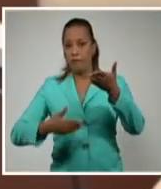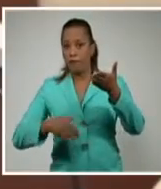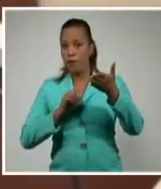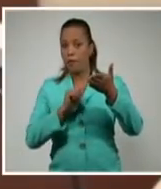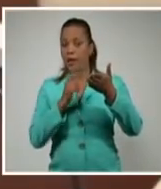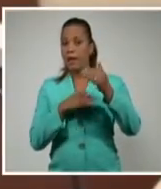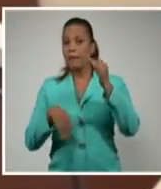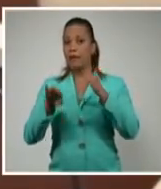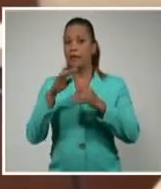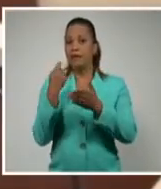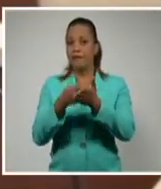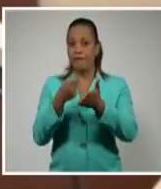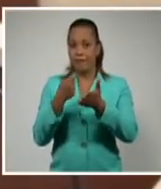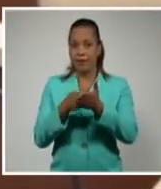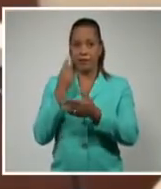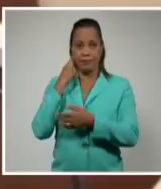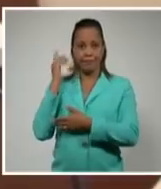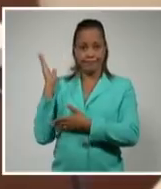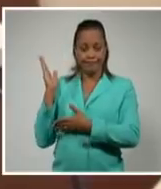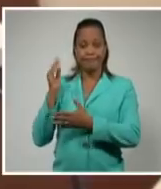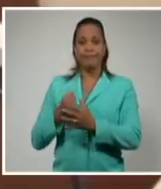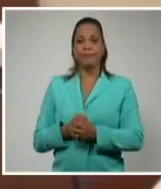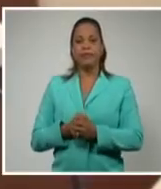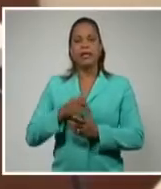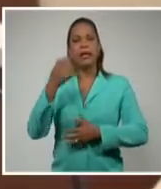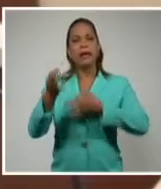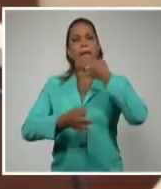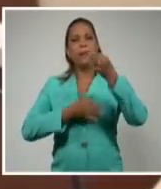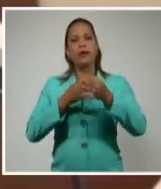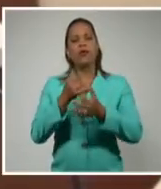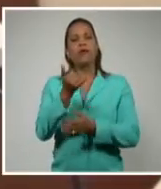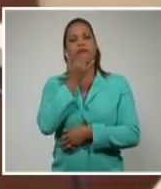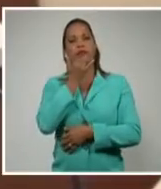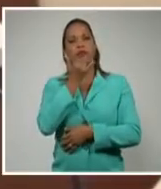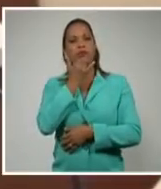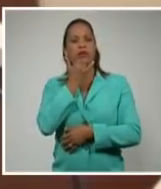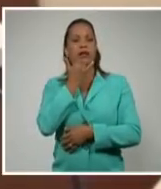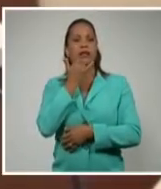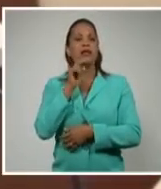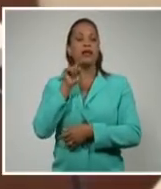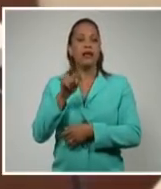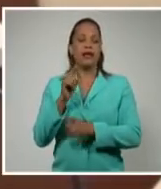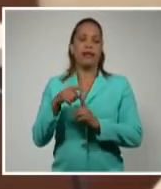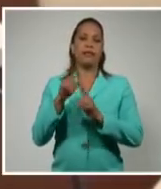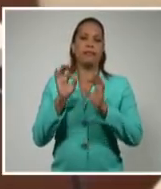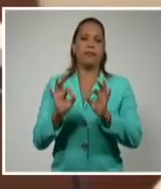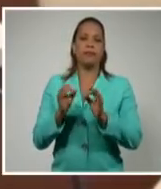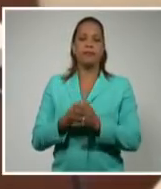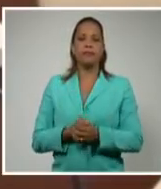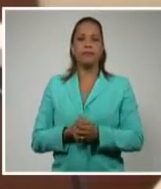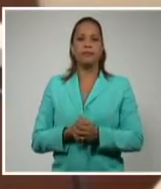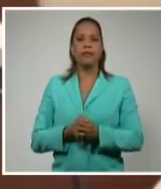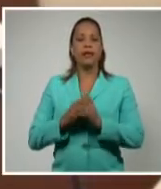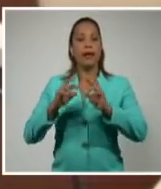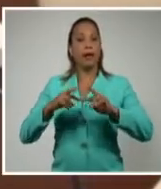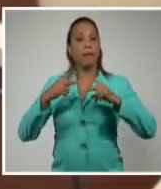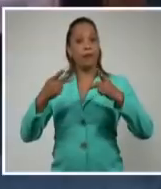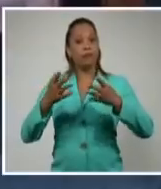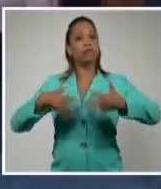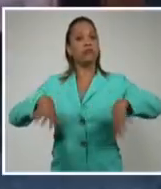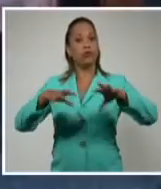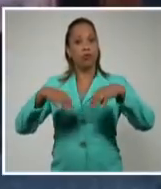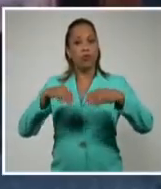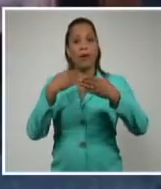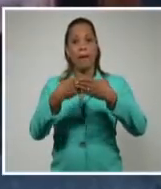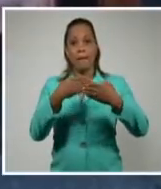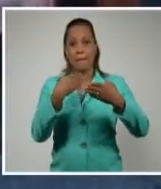Finanzas y Precios, Maisy Bolaños, señaló las dificultades que persisten en este tema. Recalcó la situación de aquellas